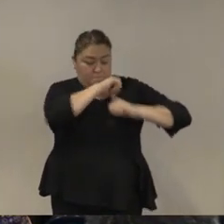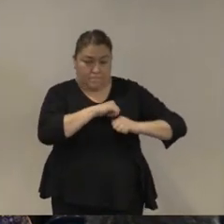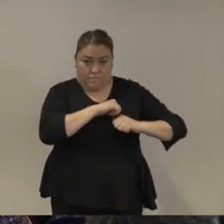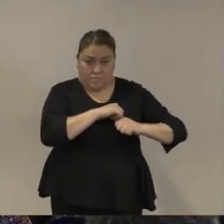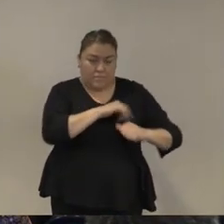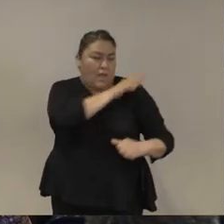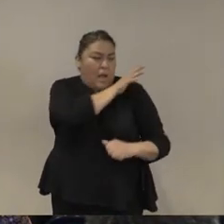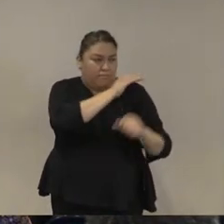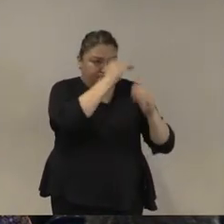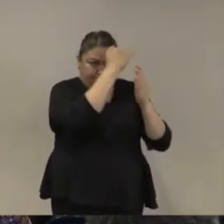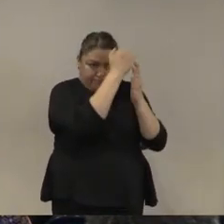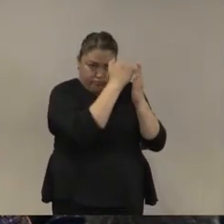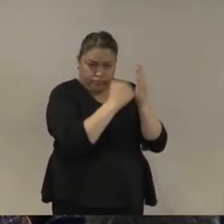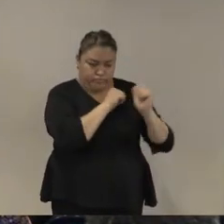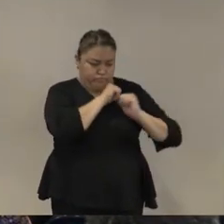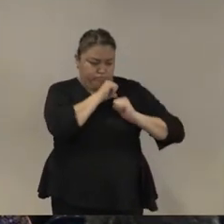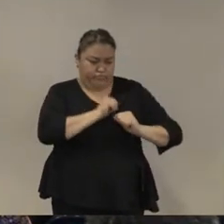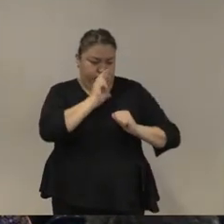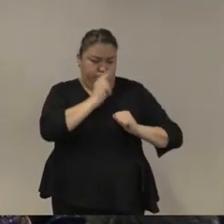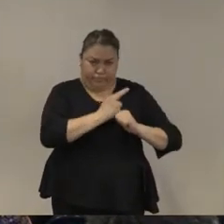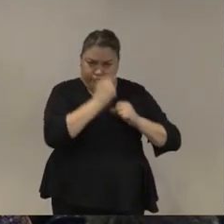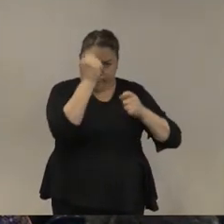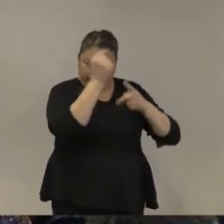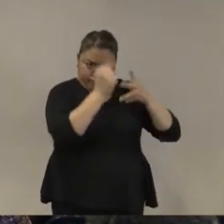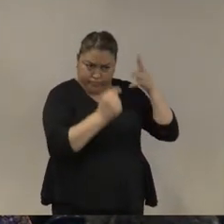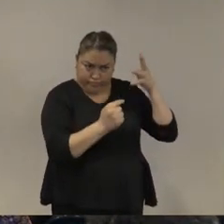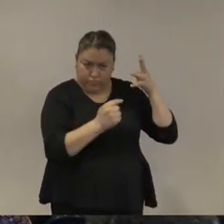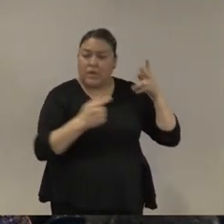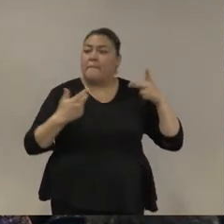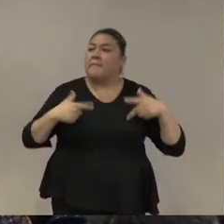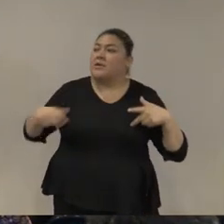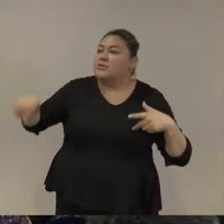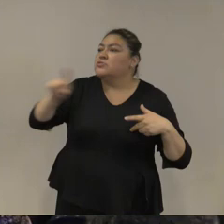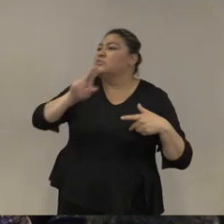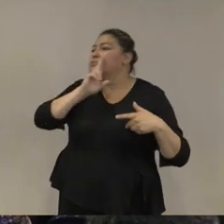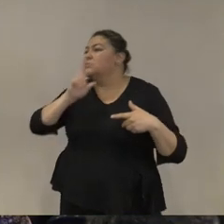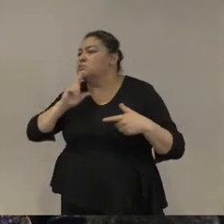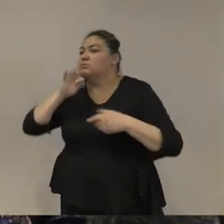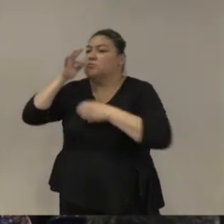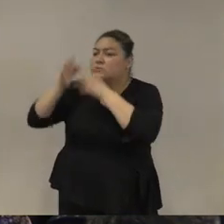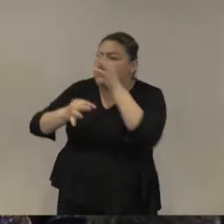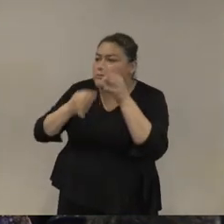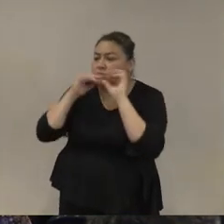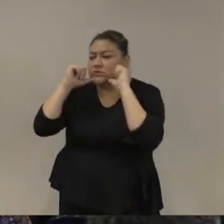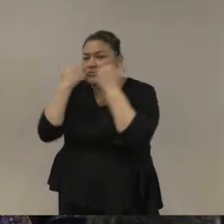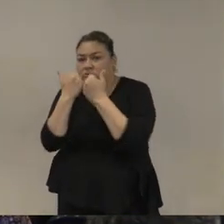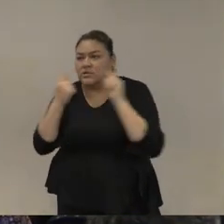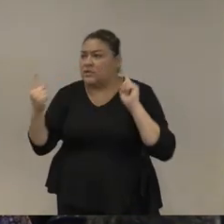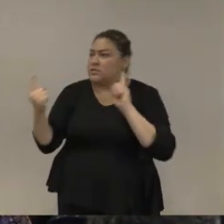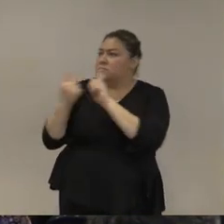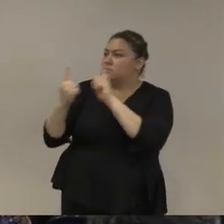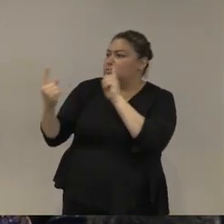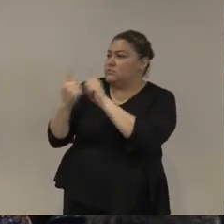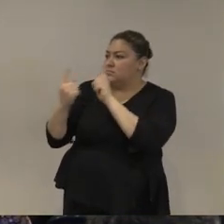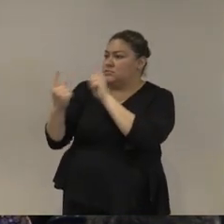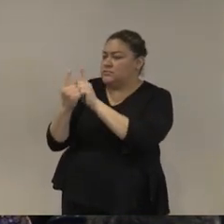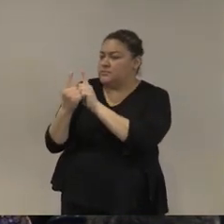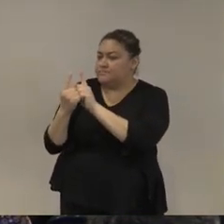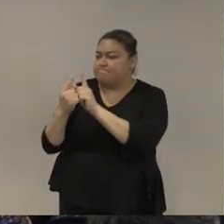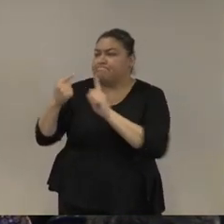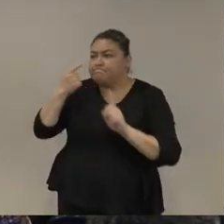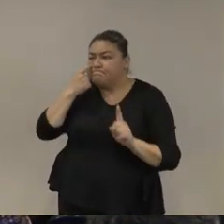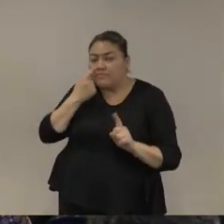cargos de poder que están en contacto con la prensa con civiles normalmente comprenden y